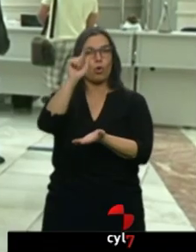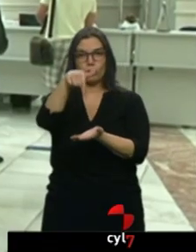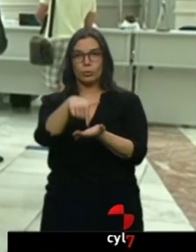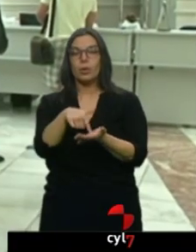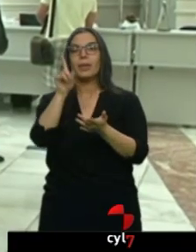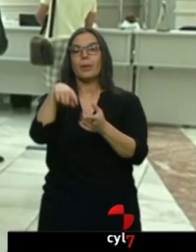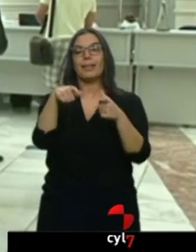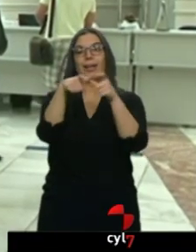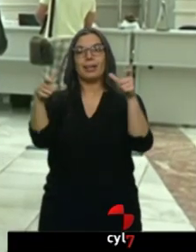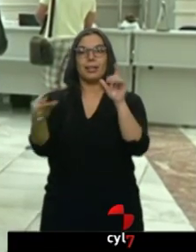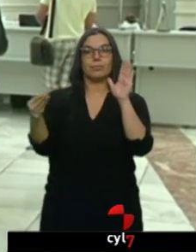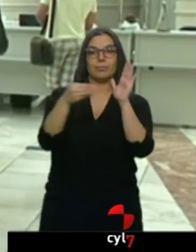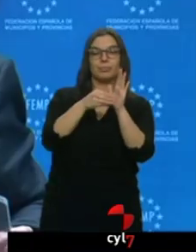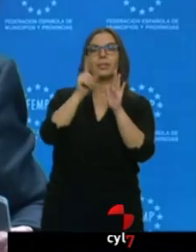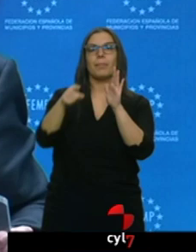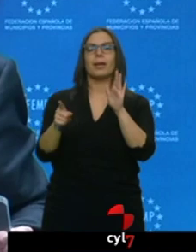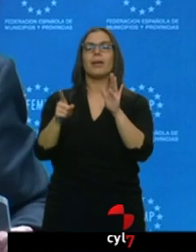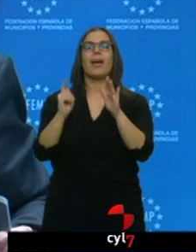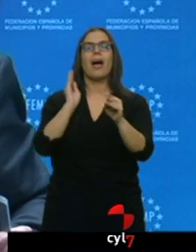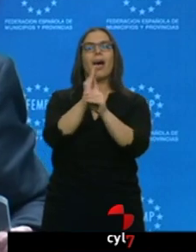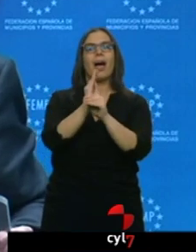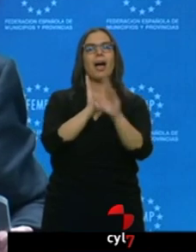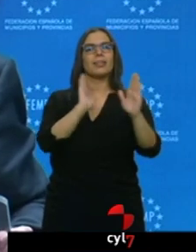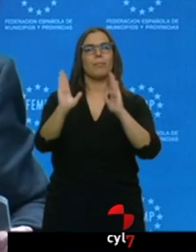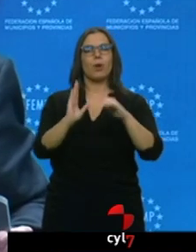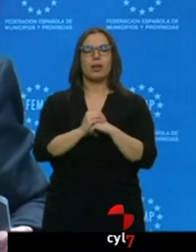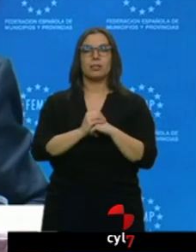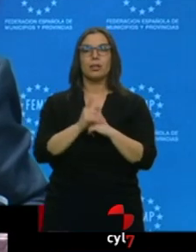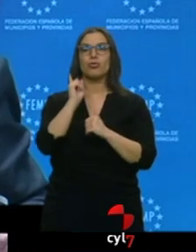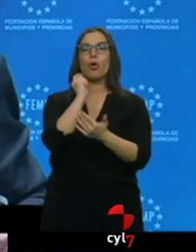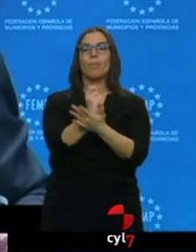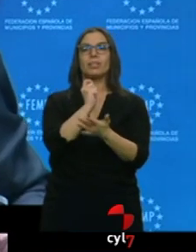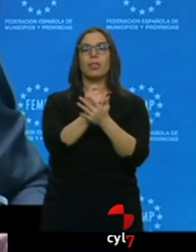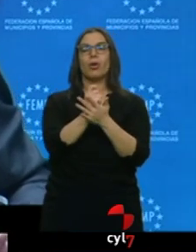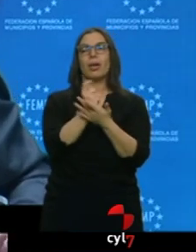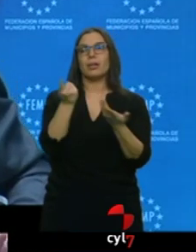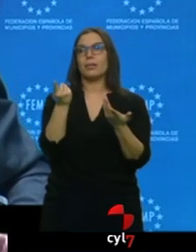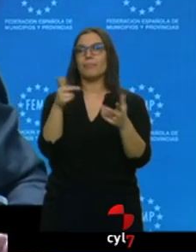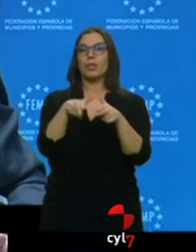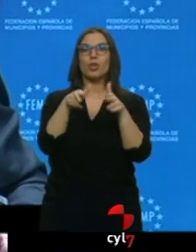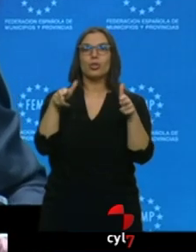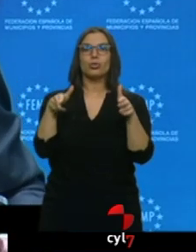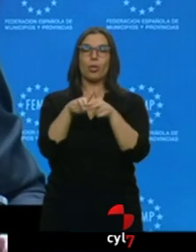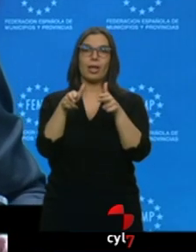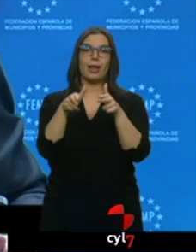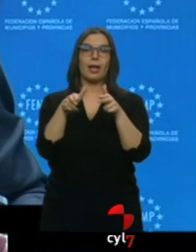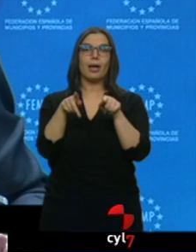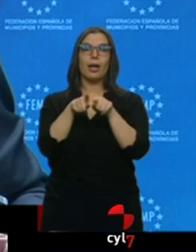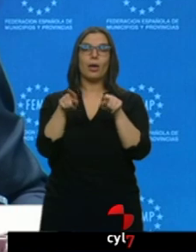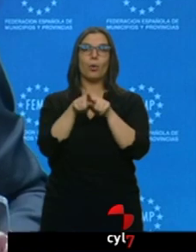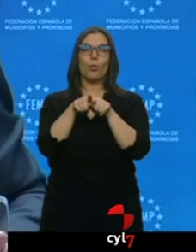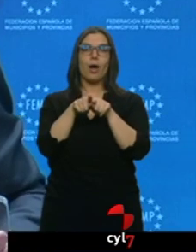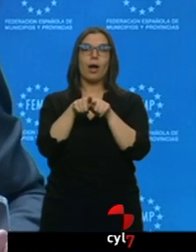las ayudas temporales. Tiene que contemplar no solo las prestaciones sociales que tienen una trascendencia